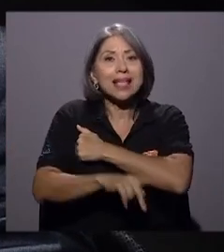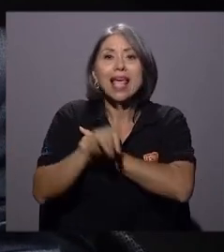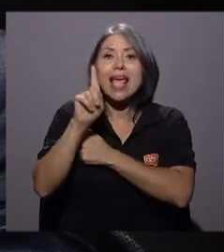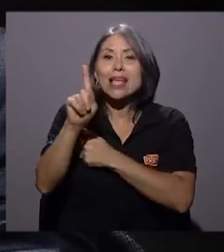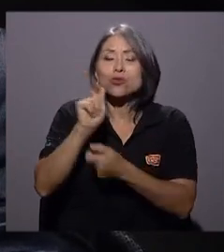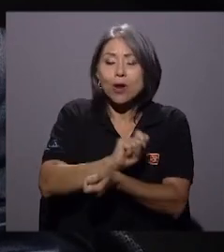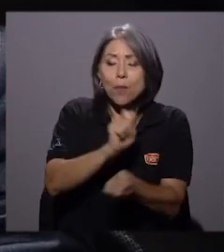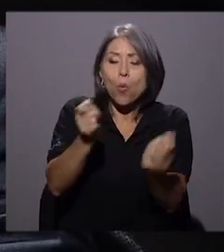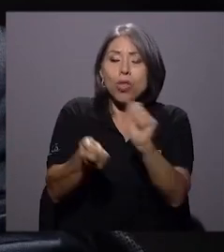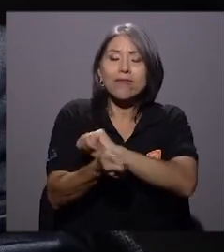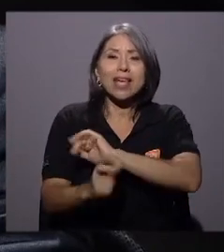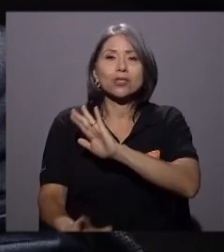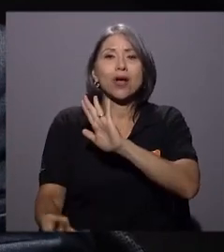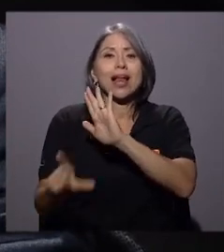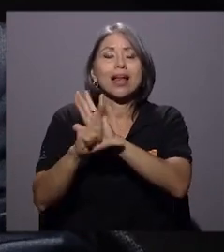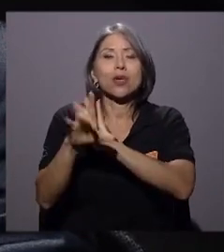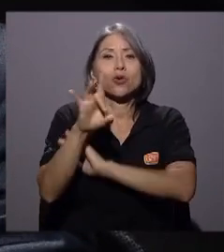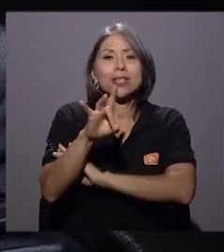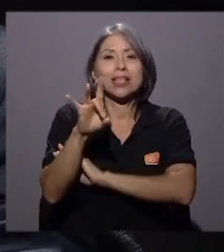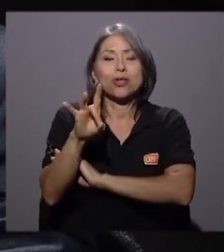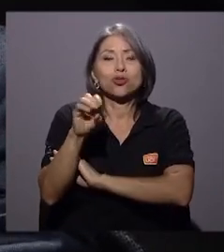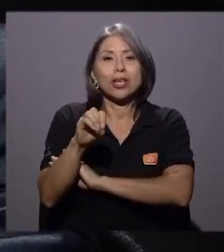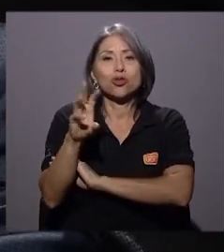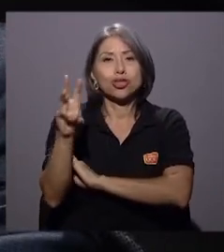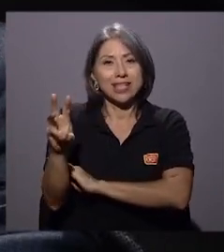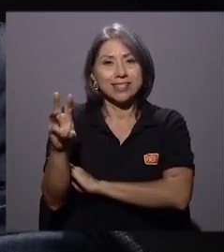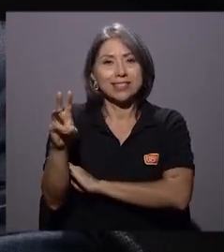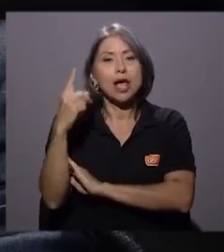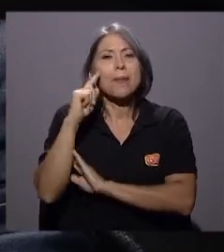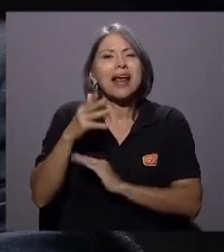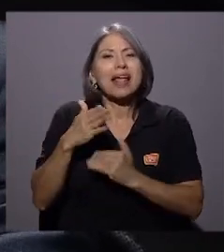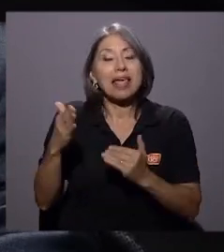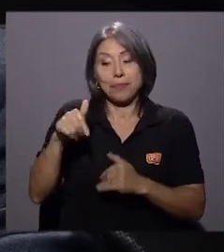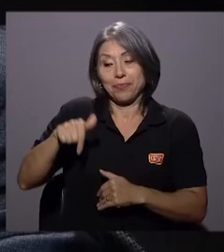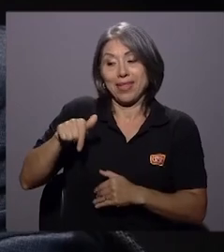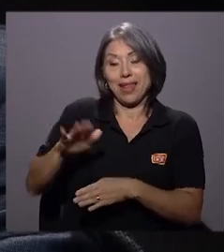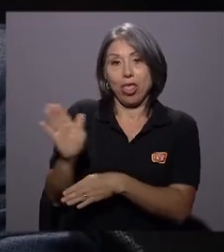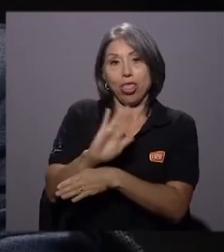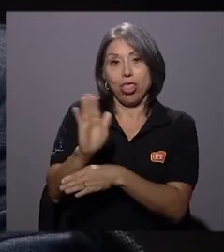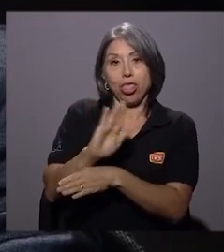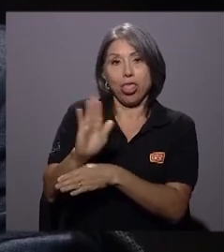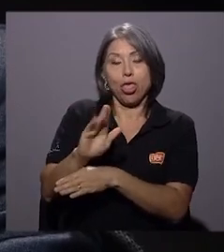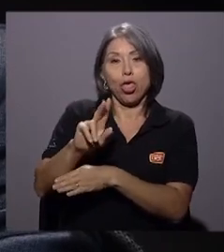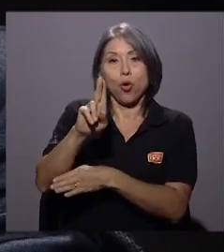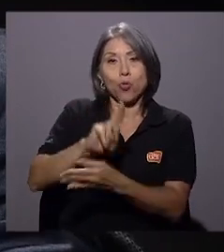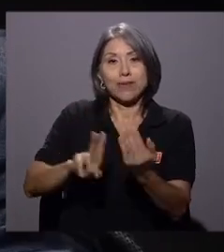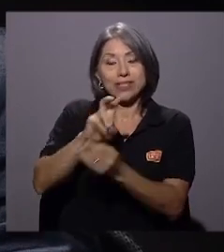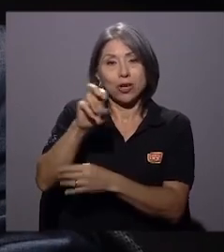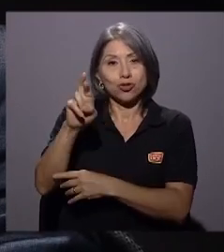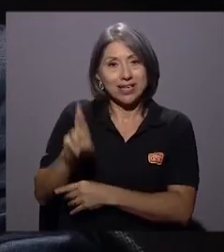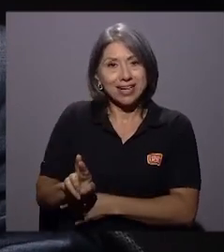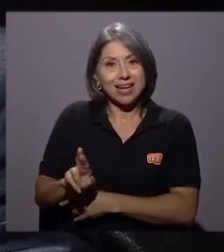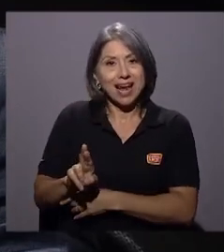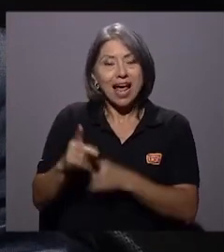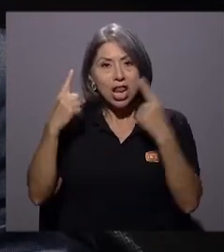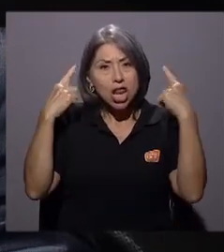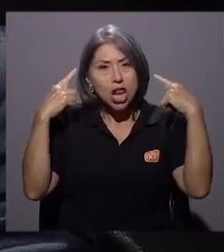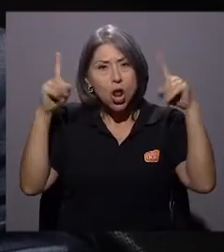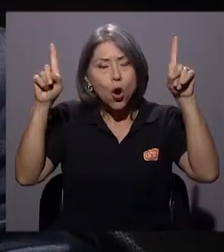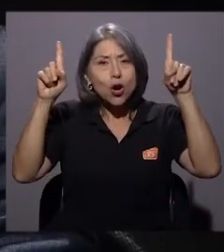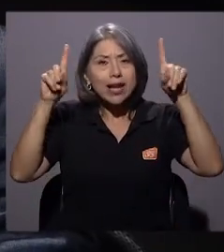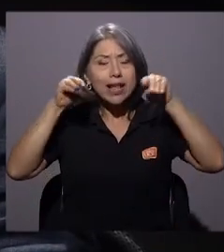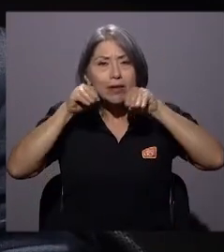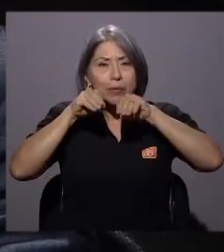a la ley 8806 para que el canal de la Universidad de Costa Rica logre llegar a